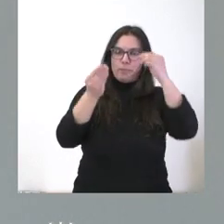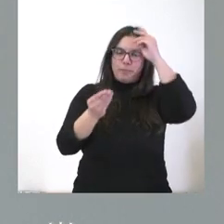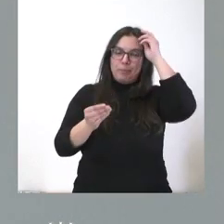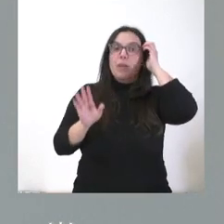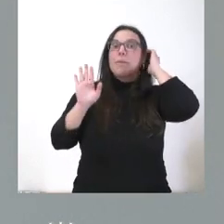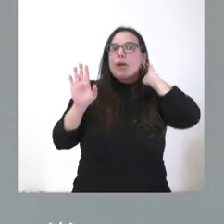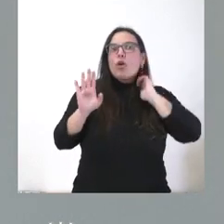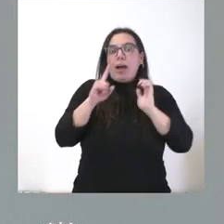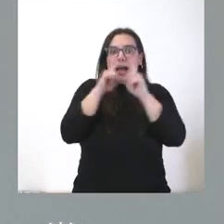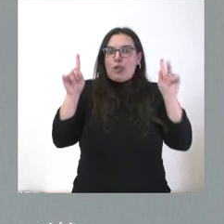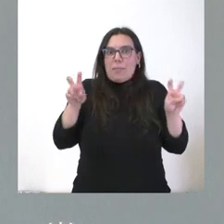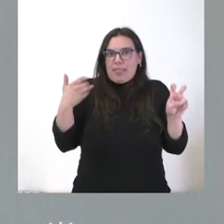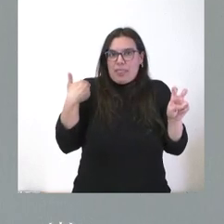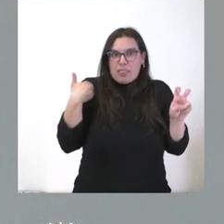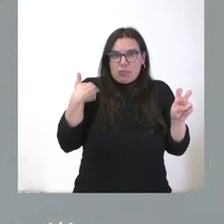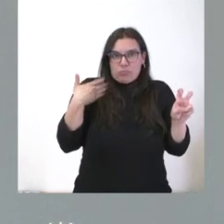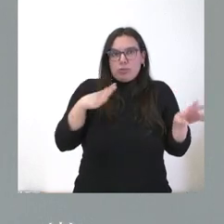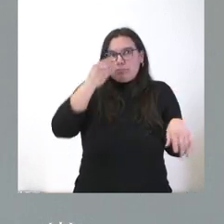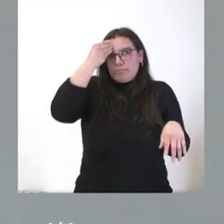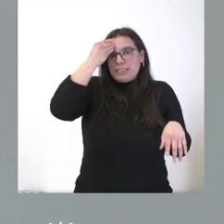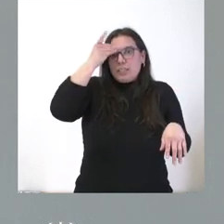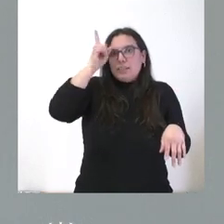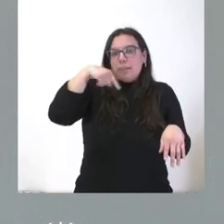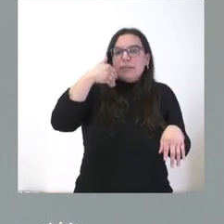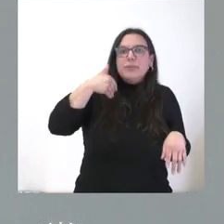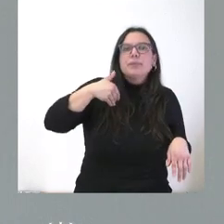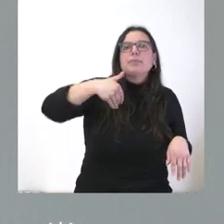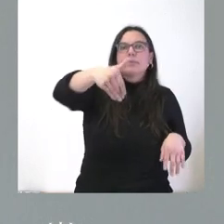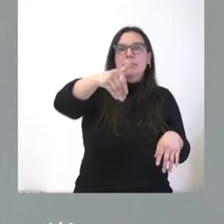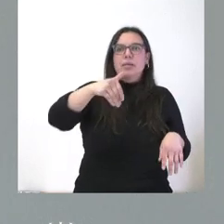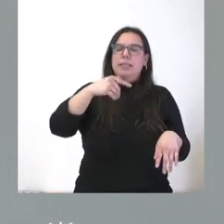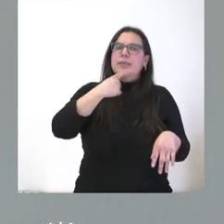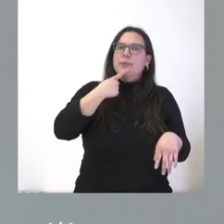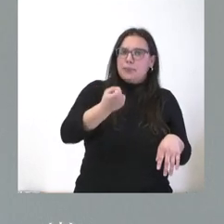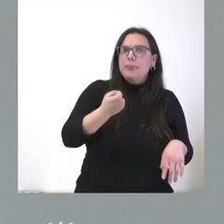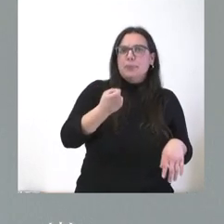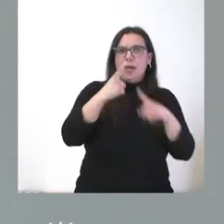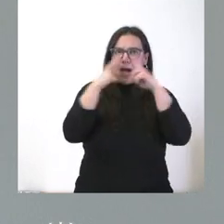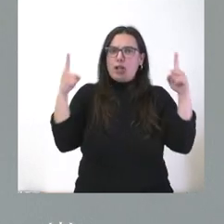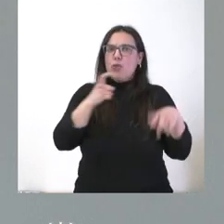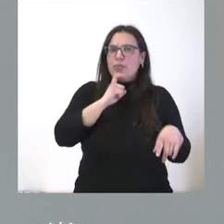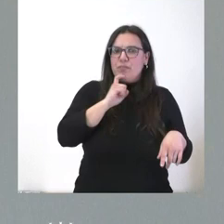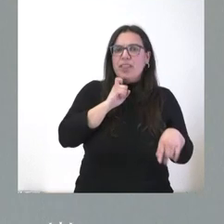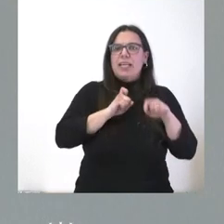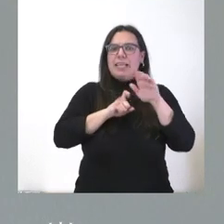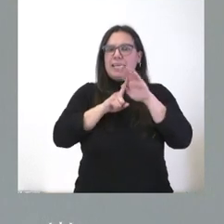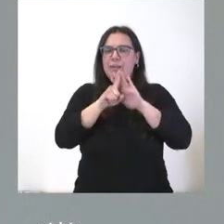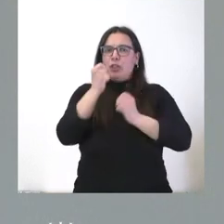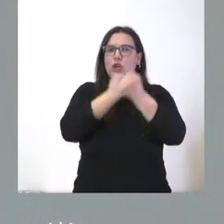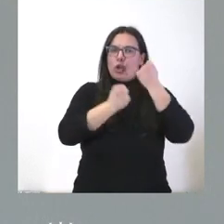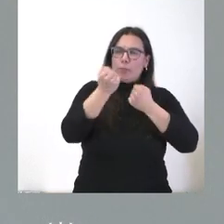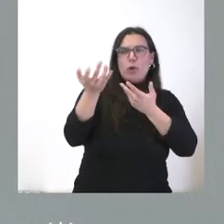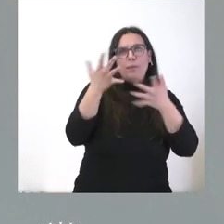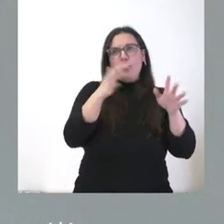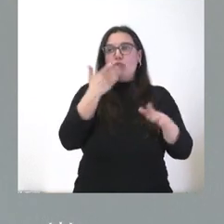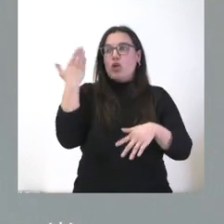a principios del ejercicio y no perdemos de vista de que esperamos un ejercicio complejo, con dificultades y con un crecimiento económico que se estimamos en torno a